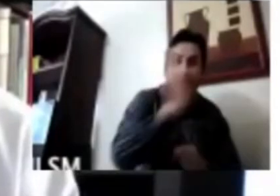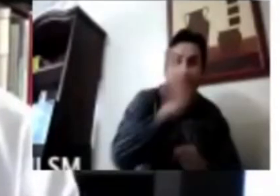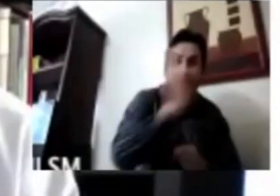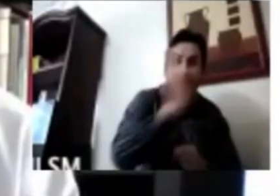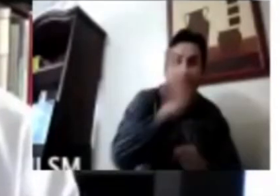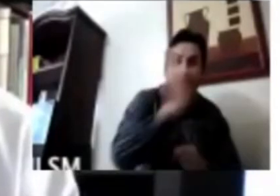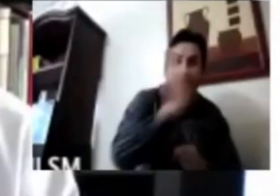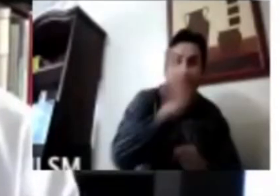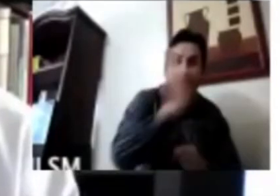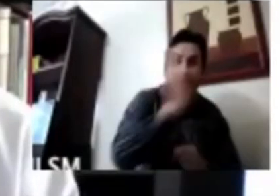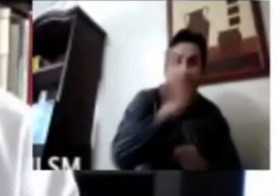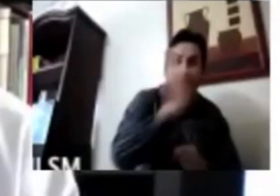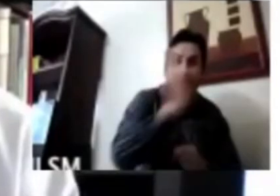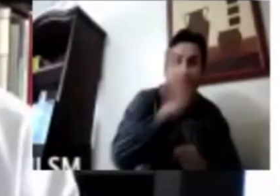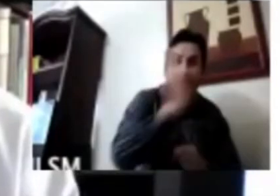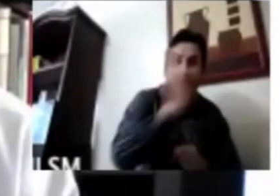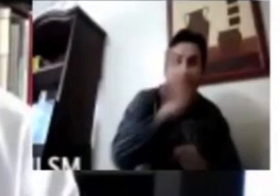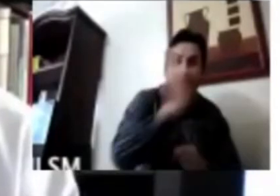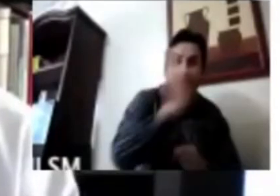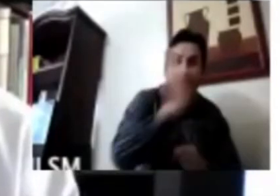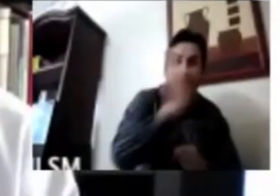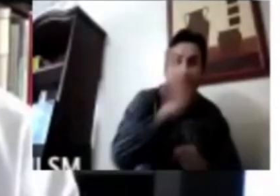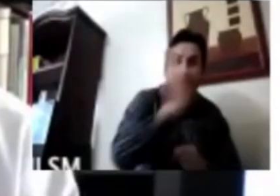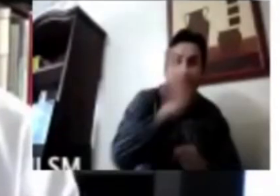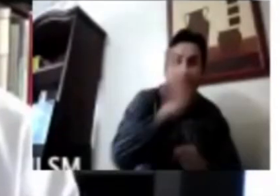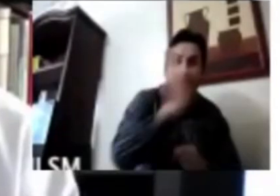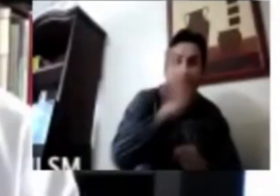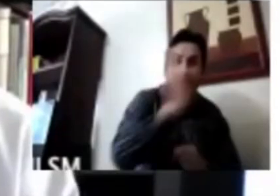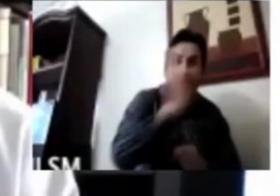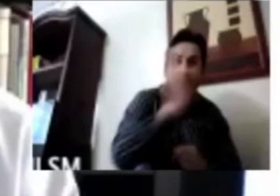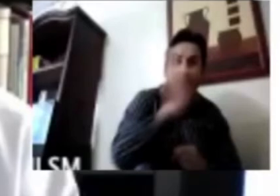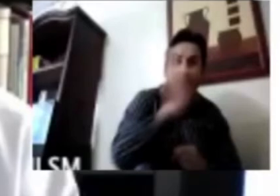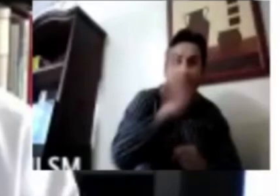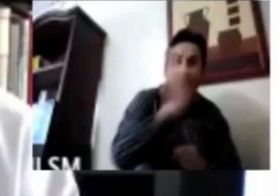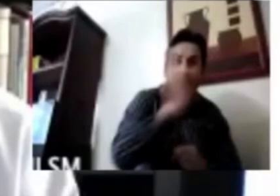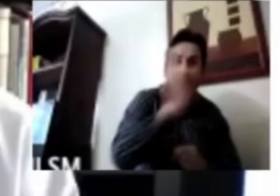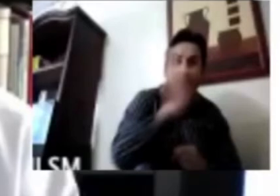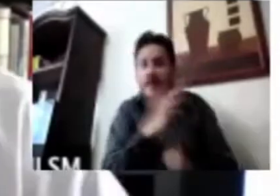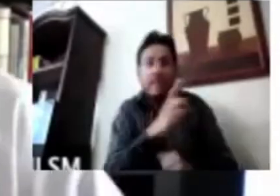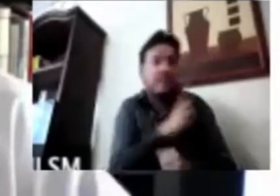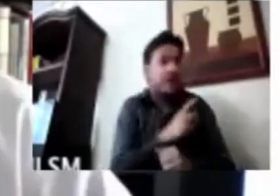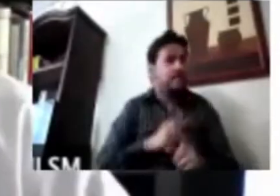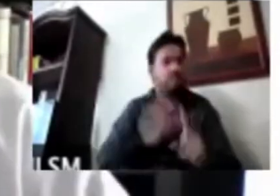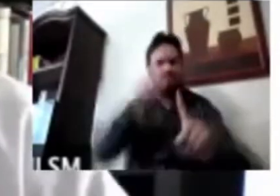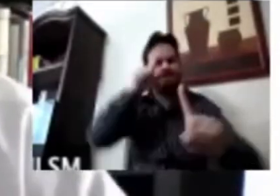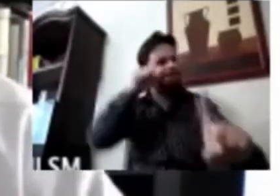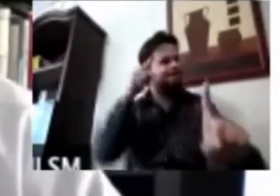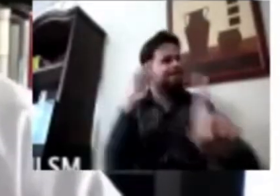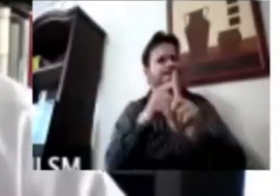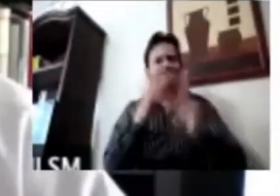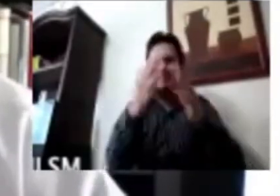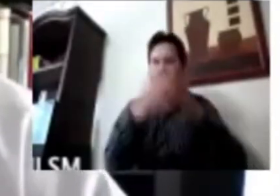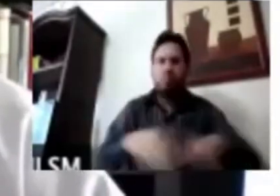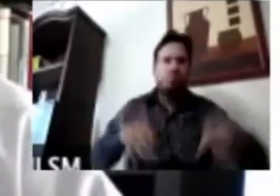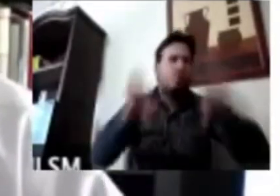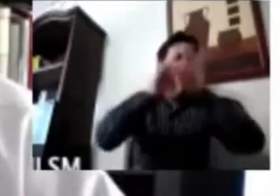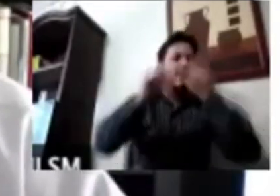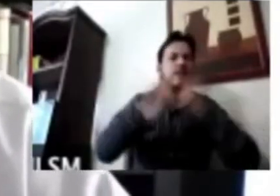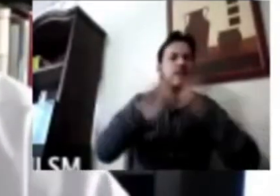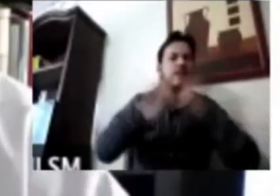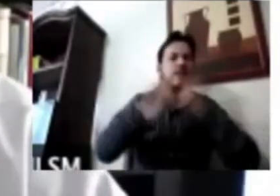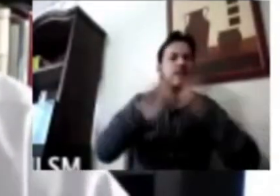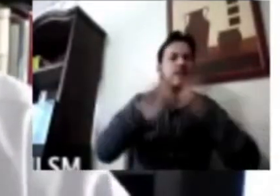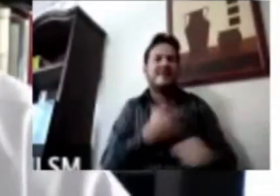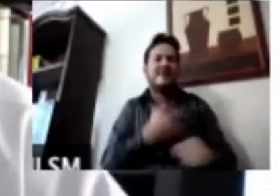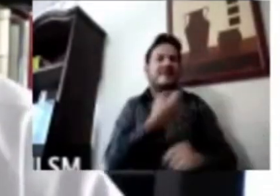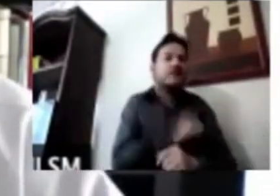de ciertas proporciones. Creo que lo que sí vale la pena enfatizar es que más allá de la salud física, que ha sido, y